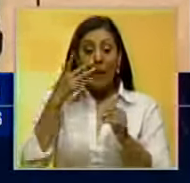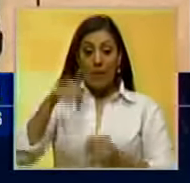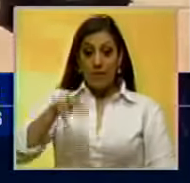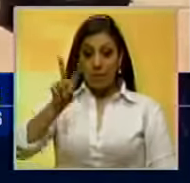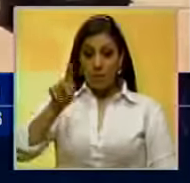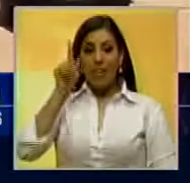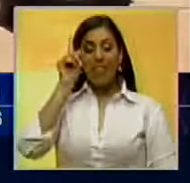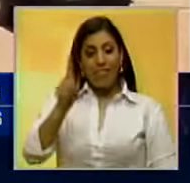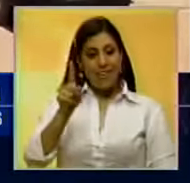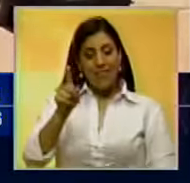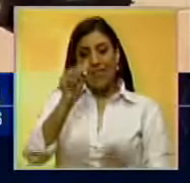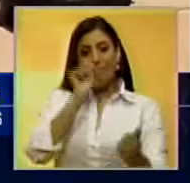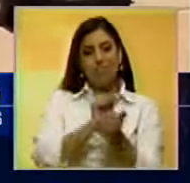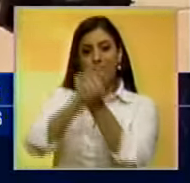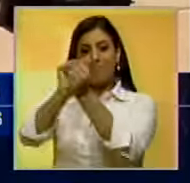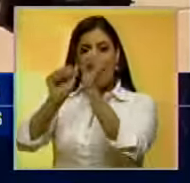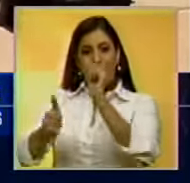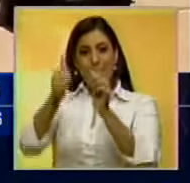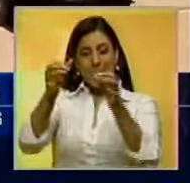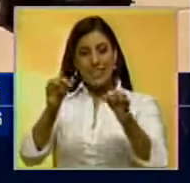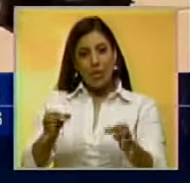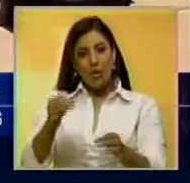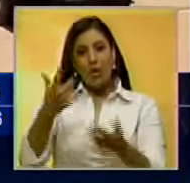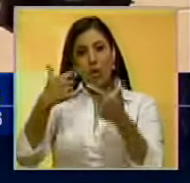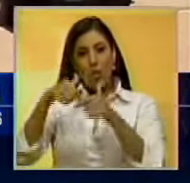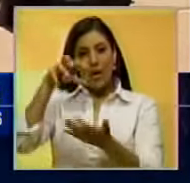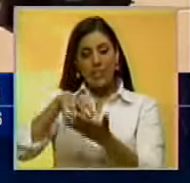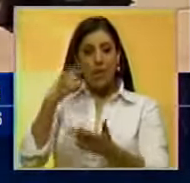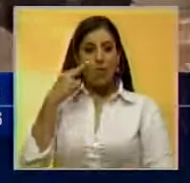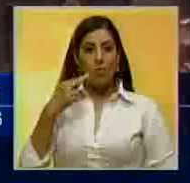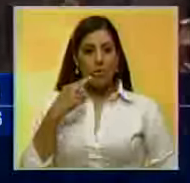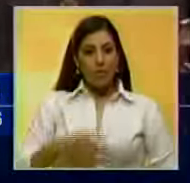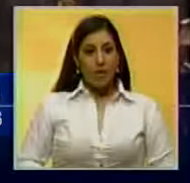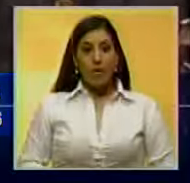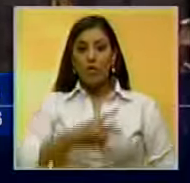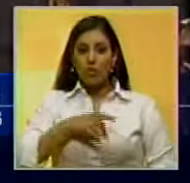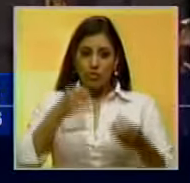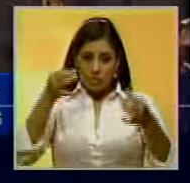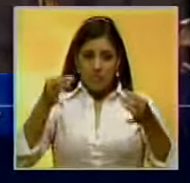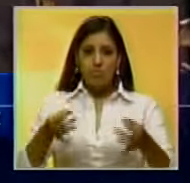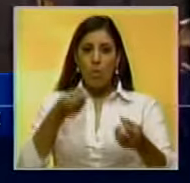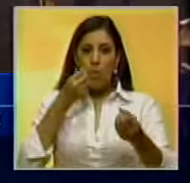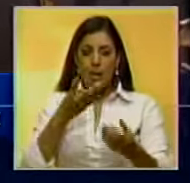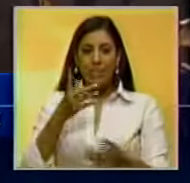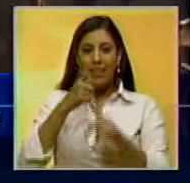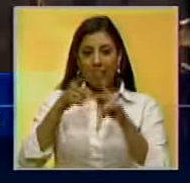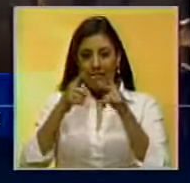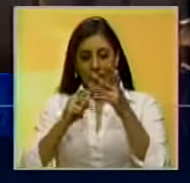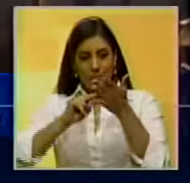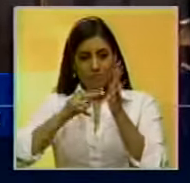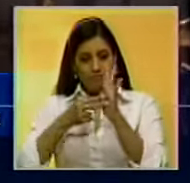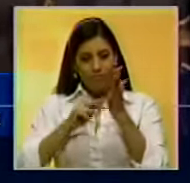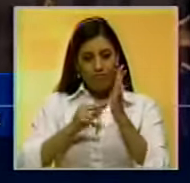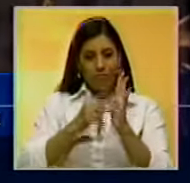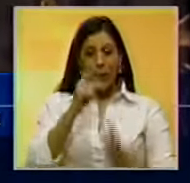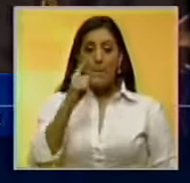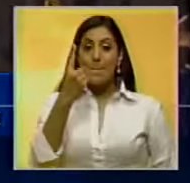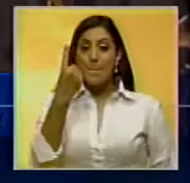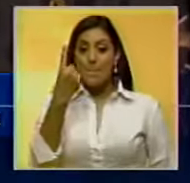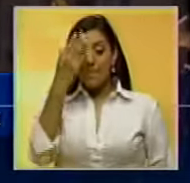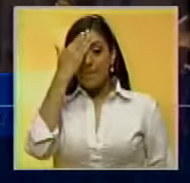Venezuela será recluido en la máxima del Dorado en el Estado, Bolívar. Hemos definido varias estrategias. En primer lugar,